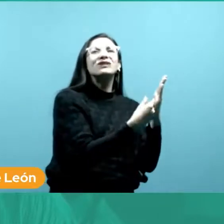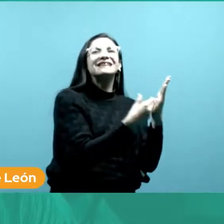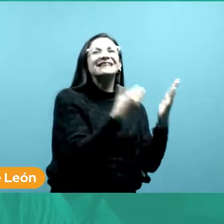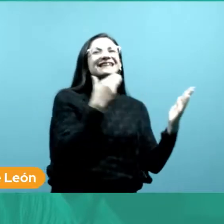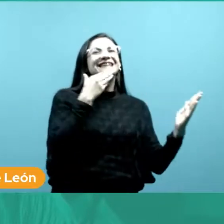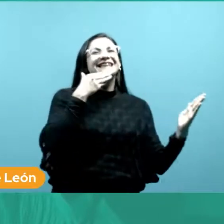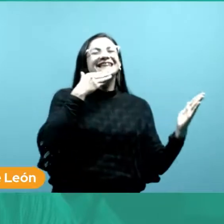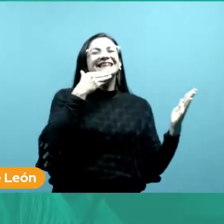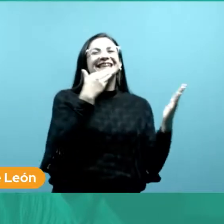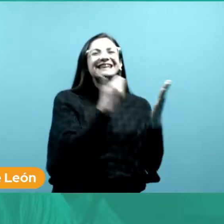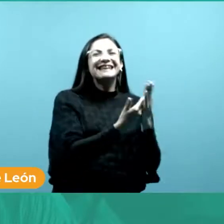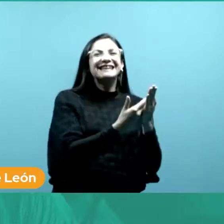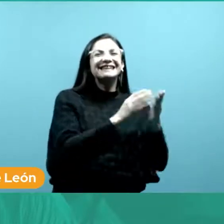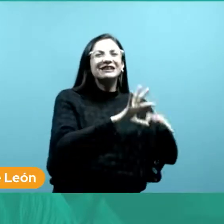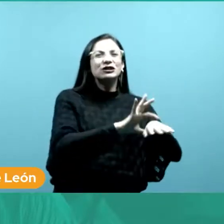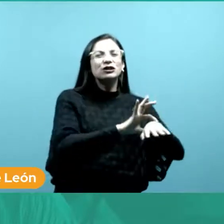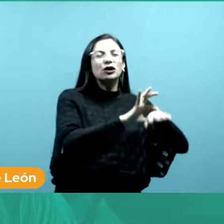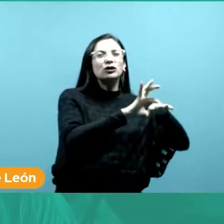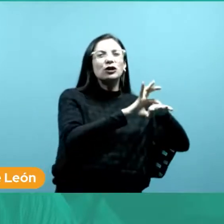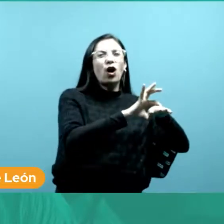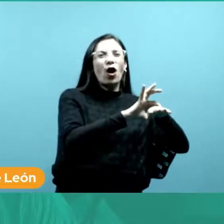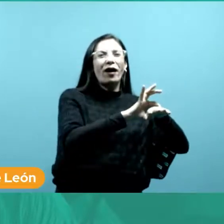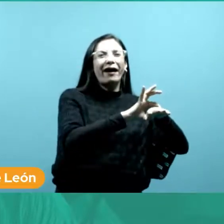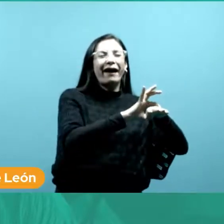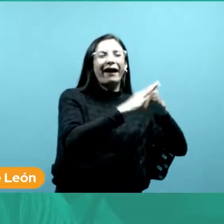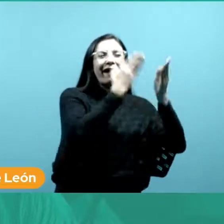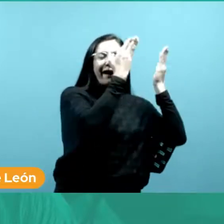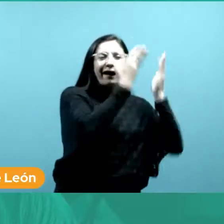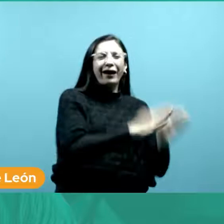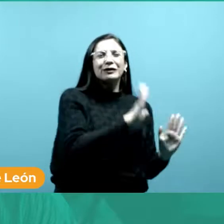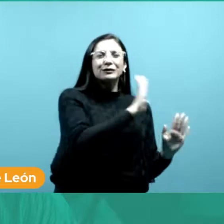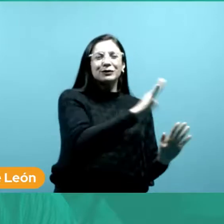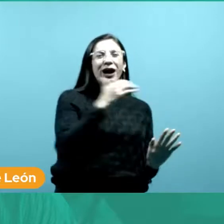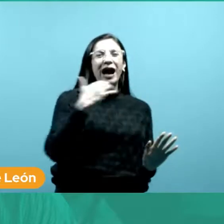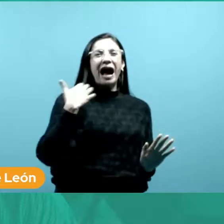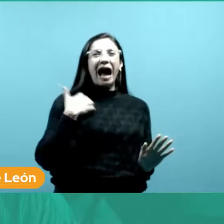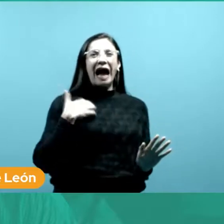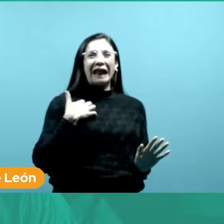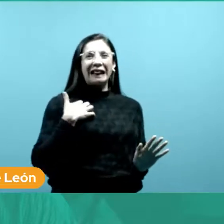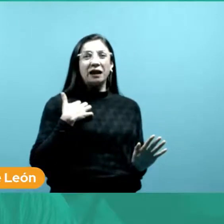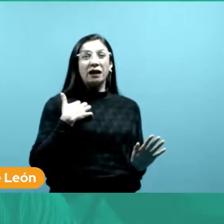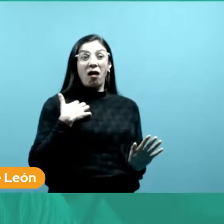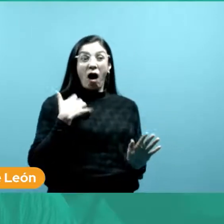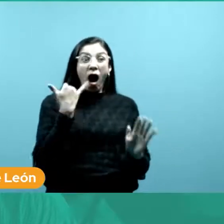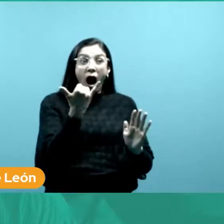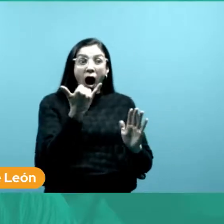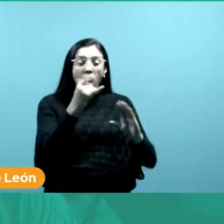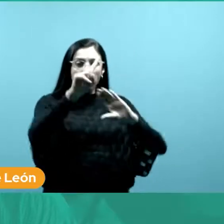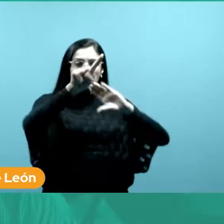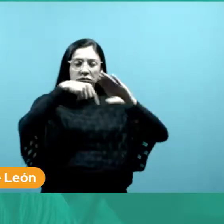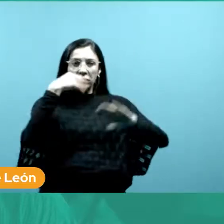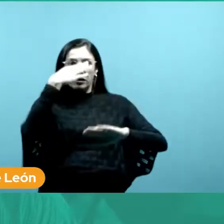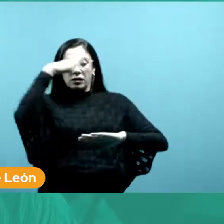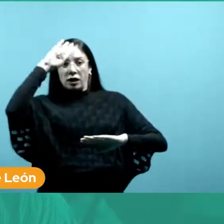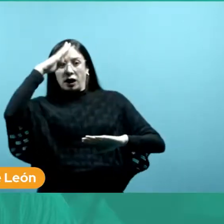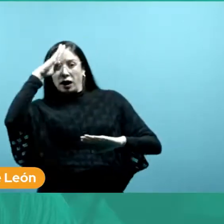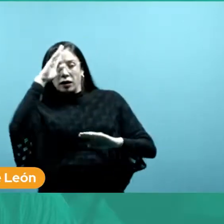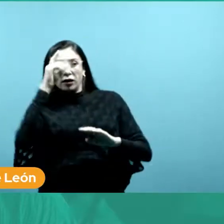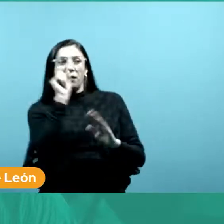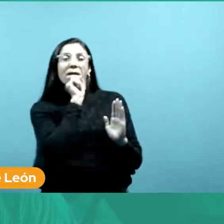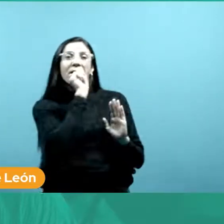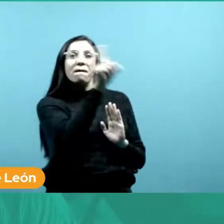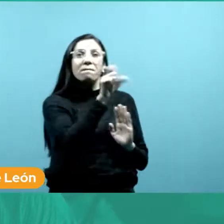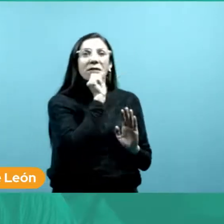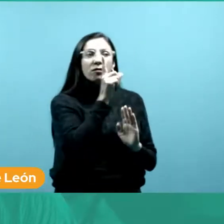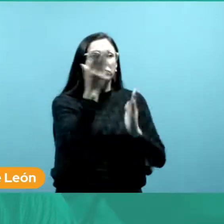Margarita Ramos desde Argentina vamos recibiendo sus preguntas sus inquietudes para transmitírselas directamente